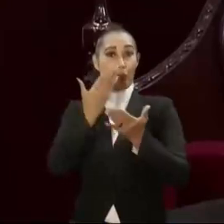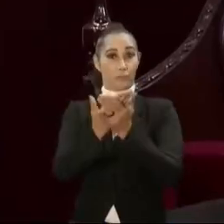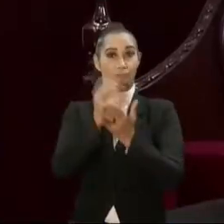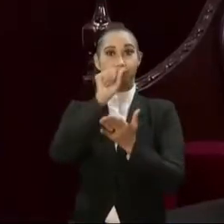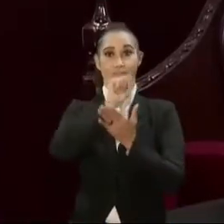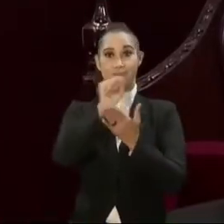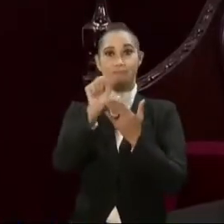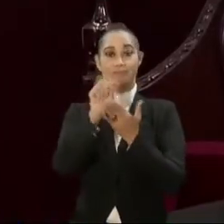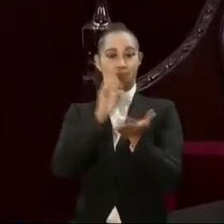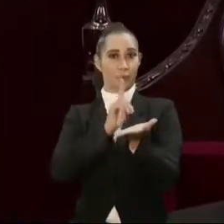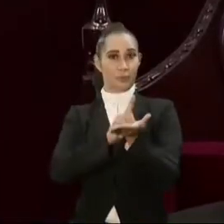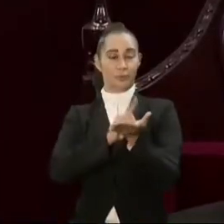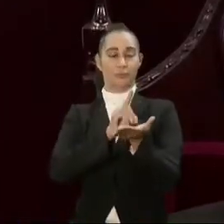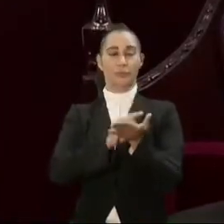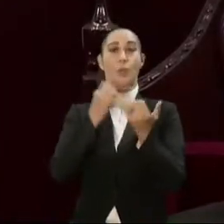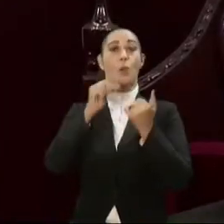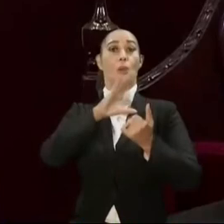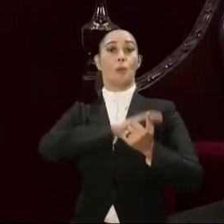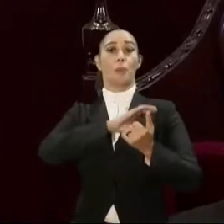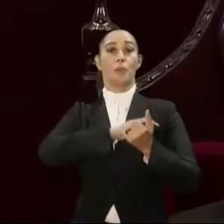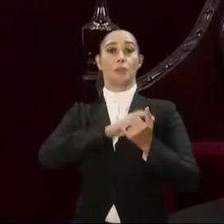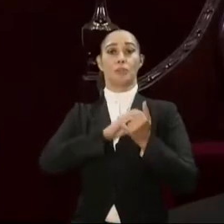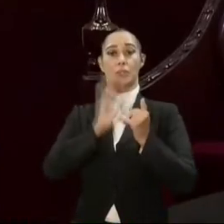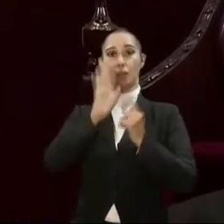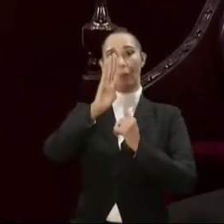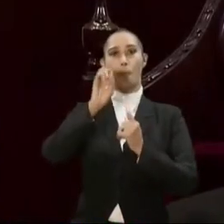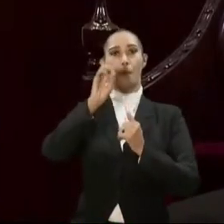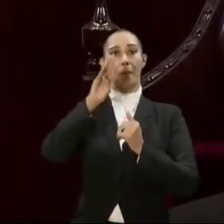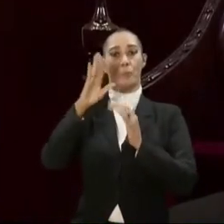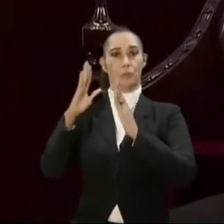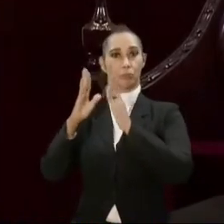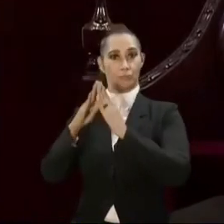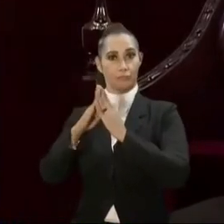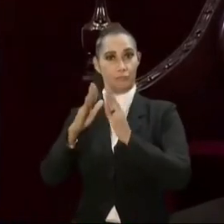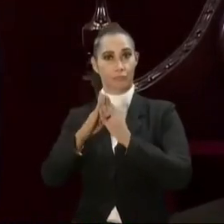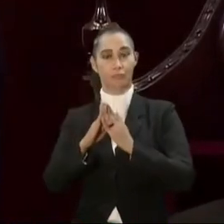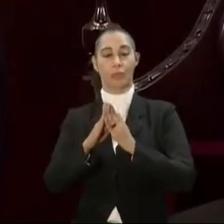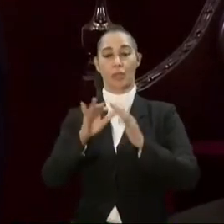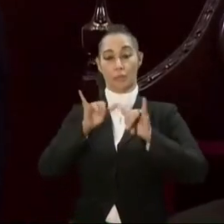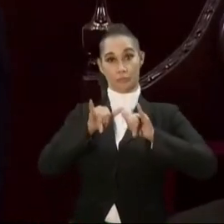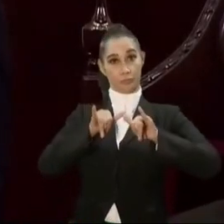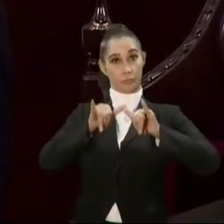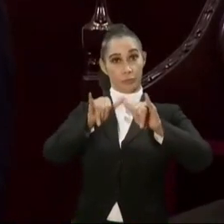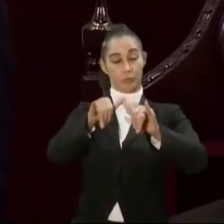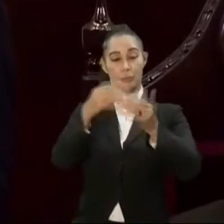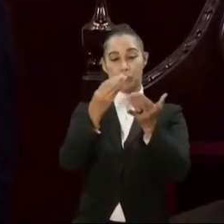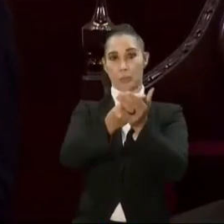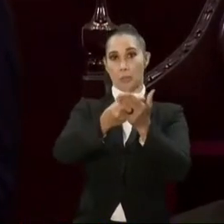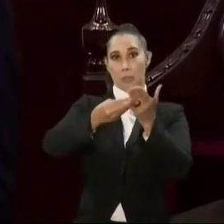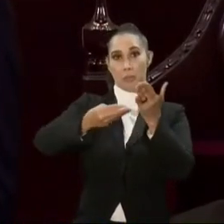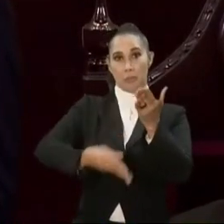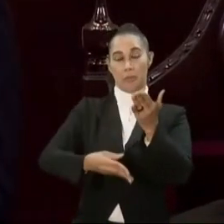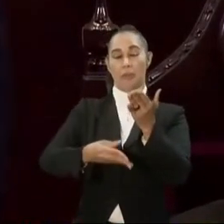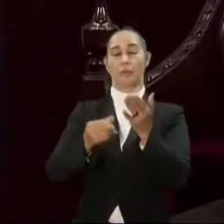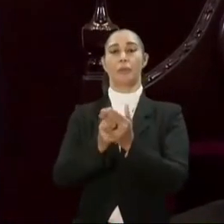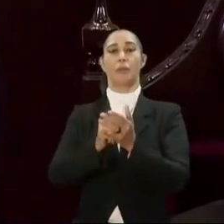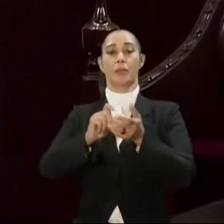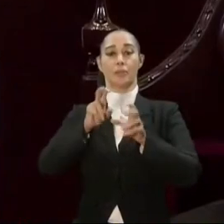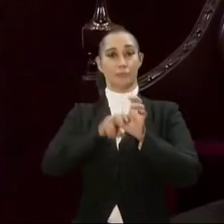de salud. Hoy los policías cuentan con bonos vivienda, con descuentos en las cadenas de supermercados más importantes del país,